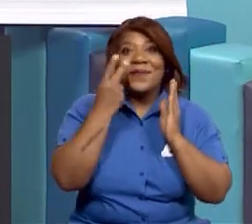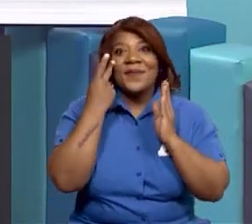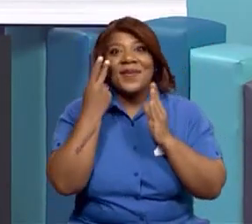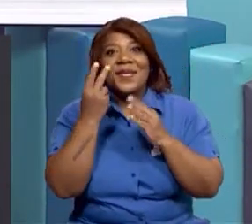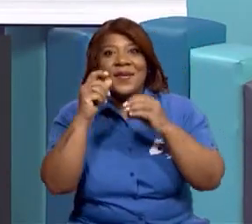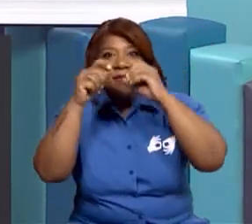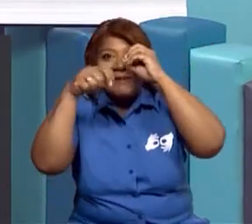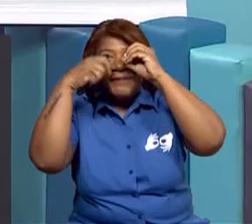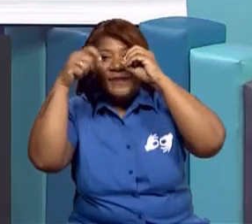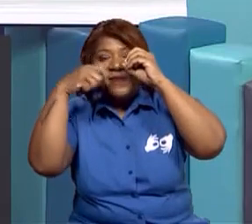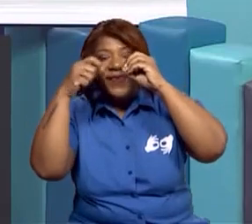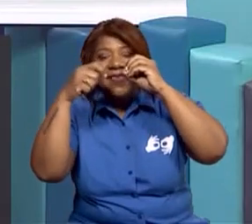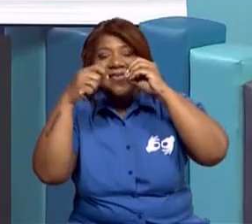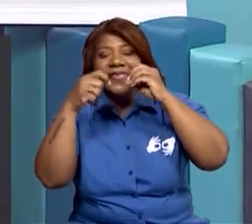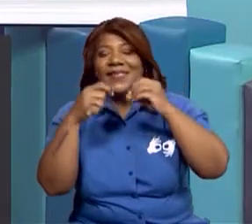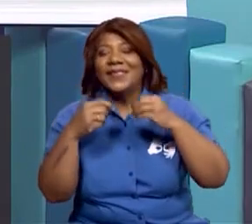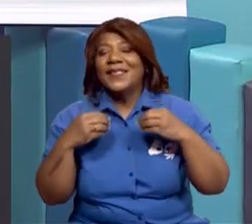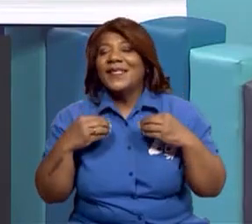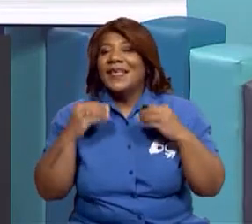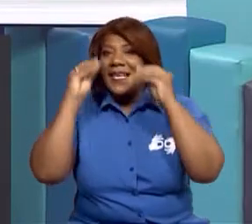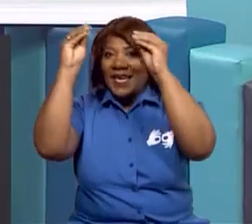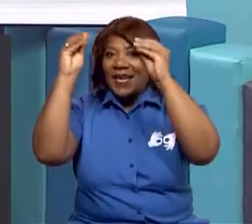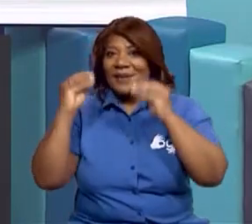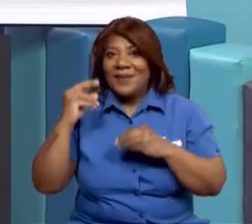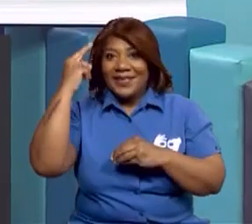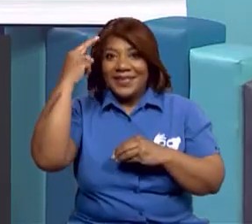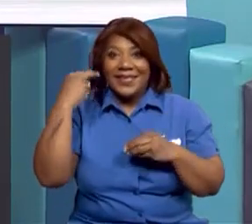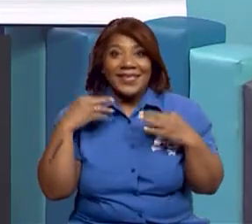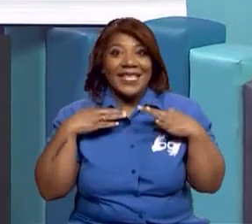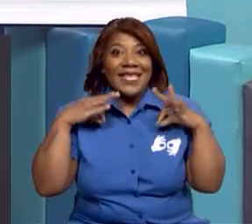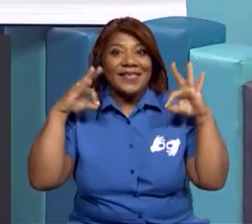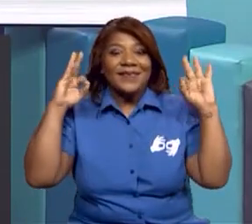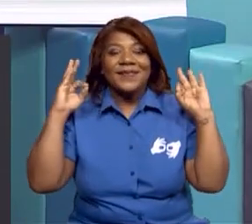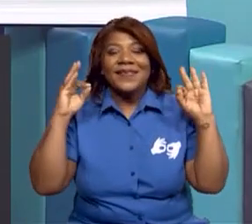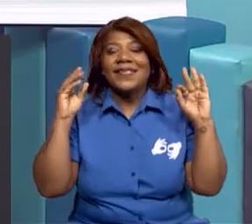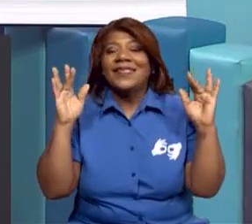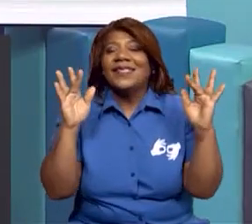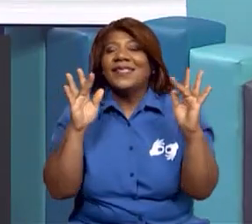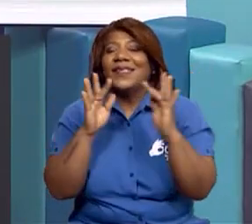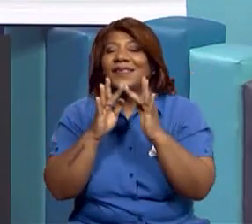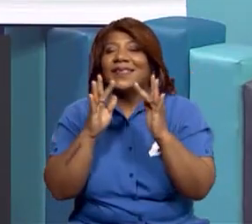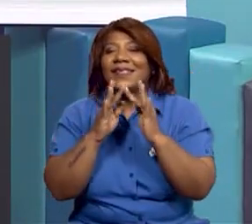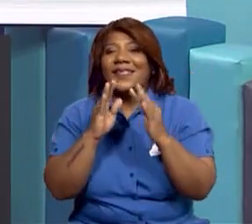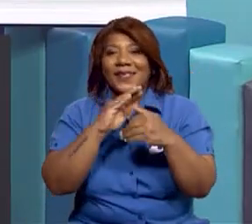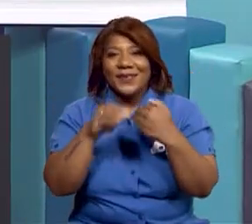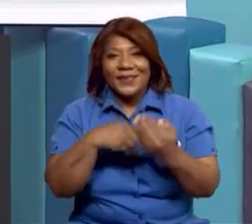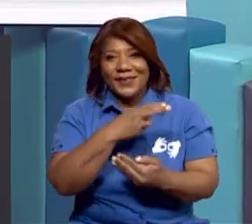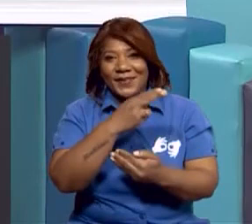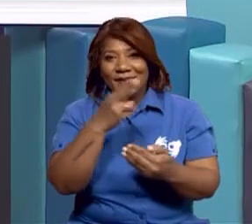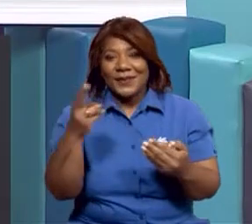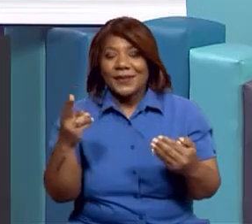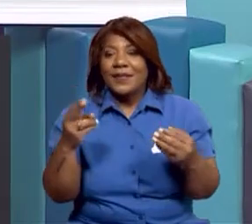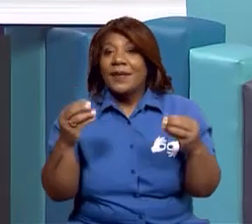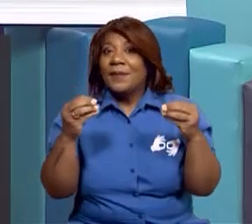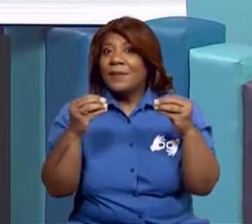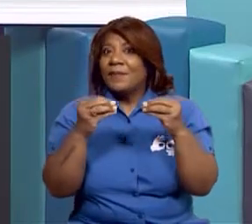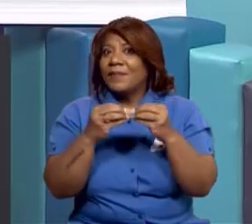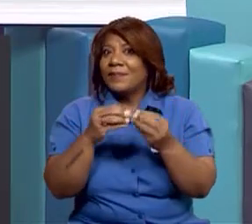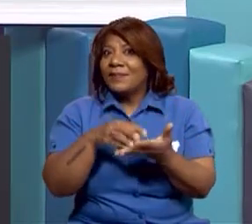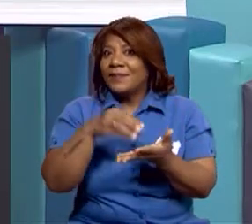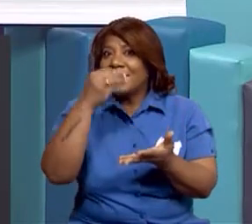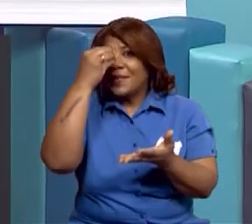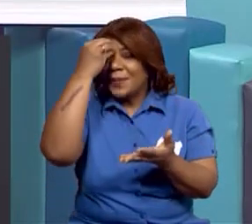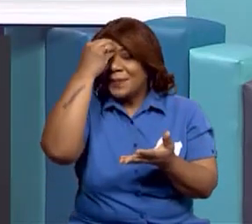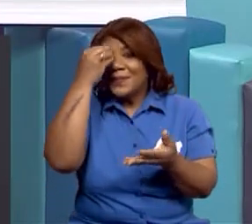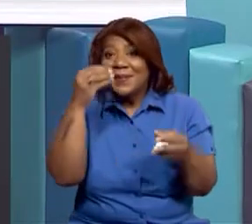ustedes nuevamente. Vamos a llenar este segundo trimestre con muchísimos más conceptos, con muchísima más energía, con muchísimas más